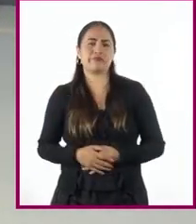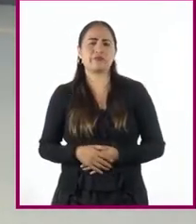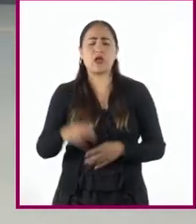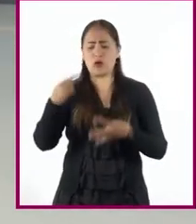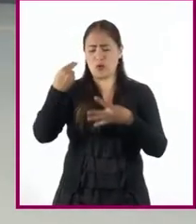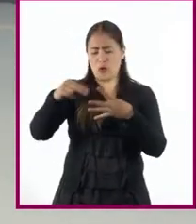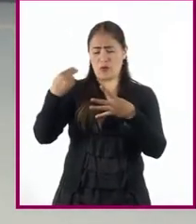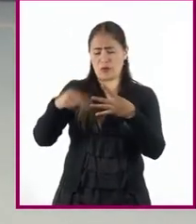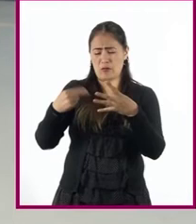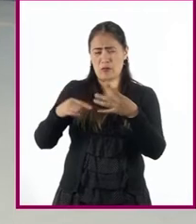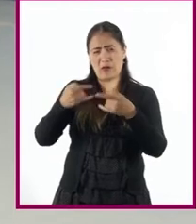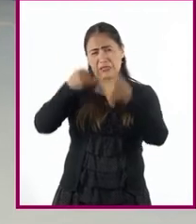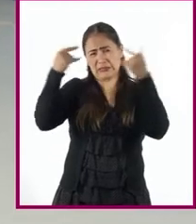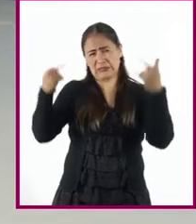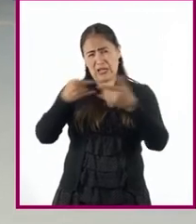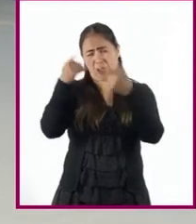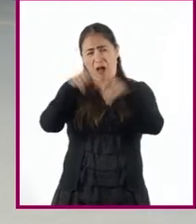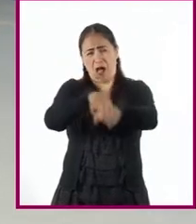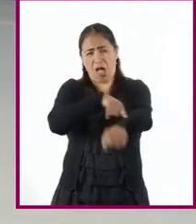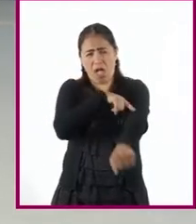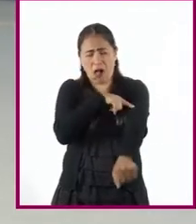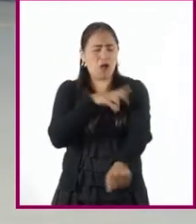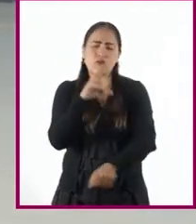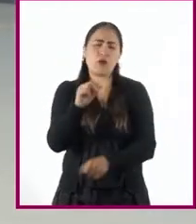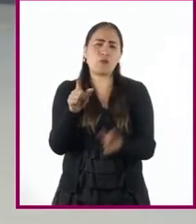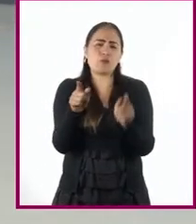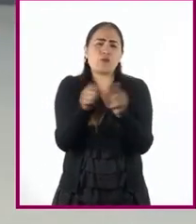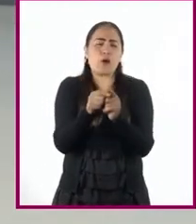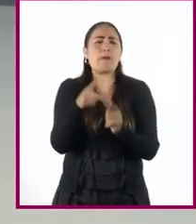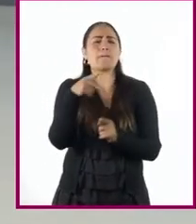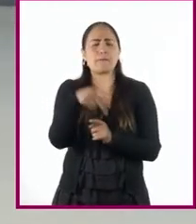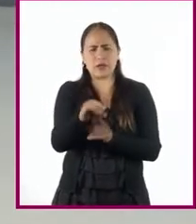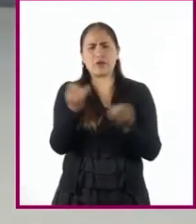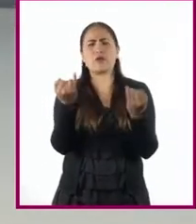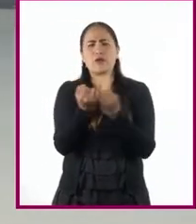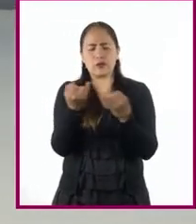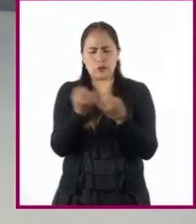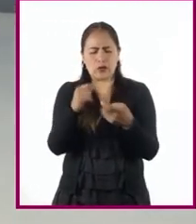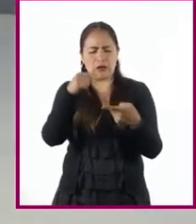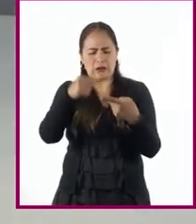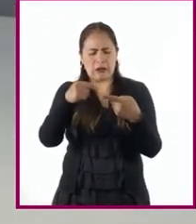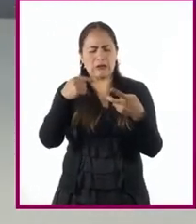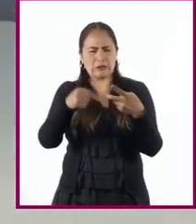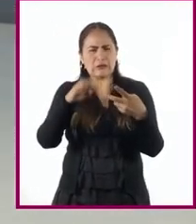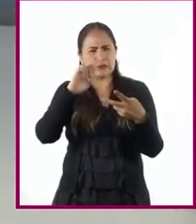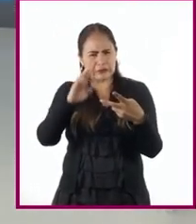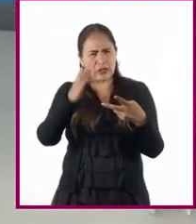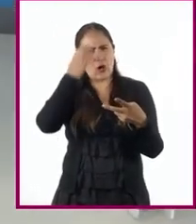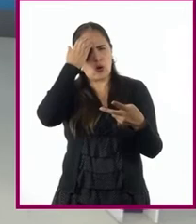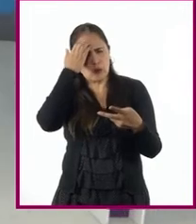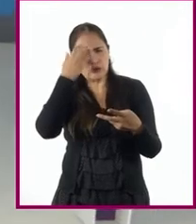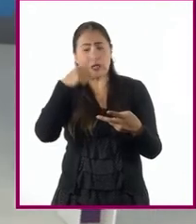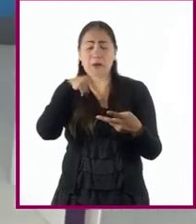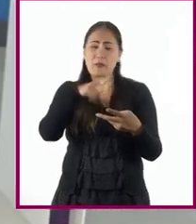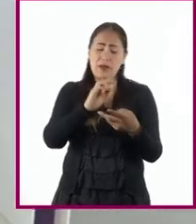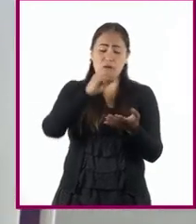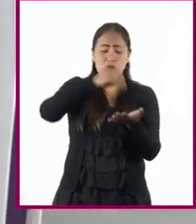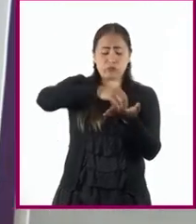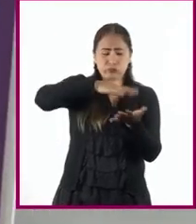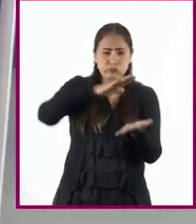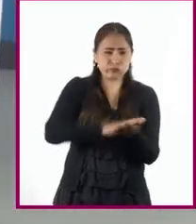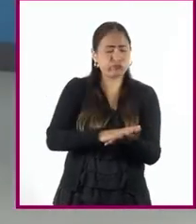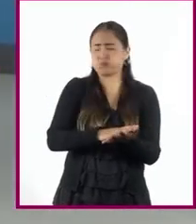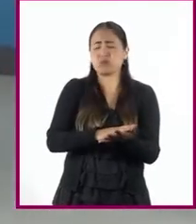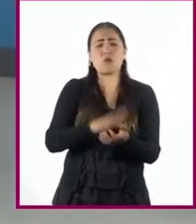acerca de ellas, habría que tomar en cuenta a otras tantas cuyo registro no se conservó a causa de su